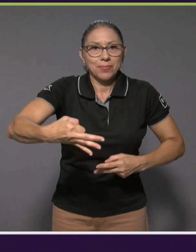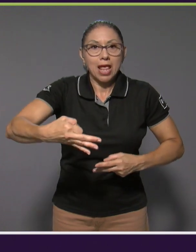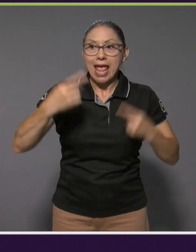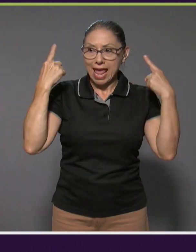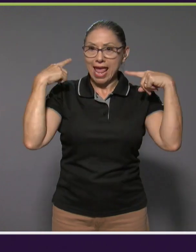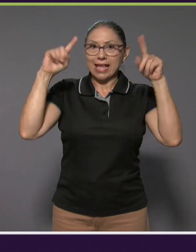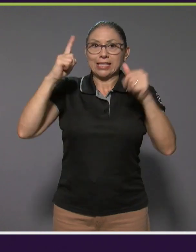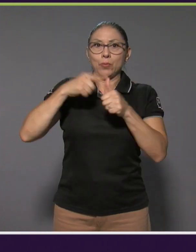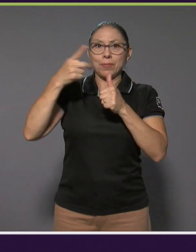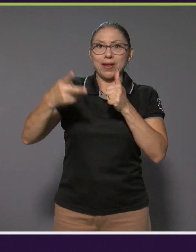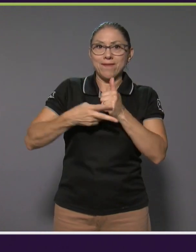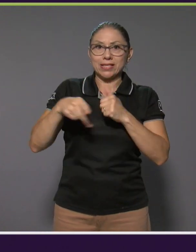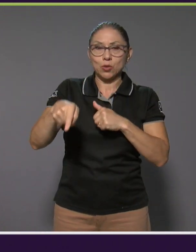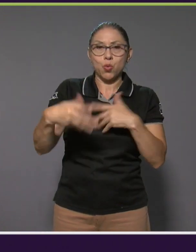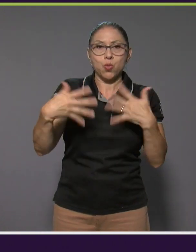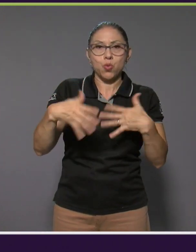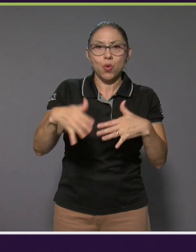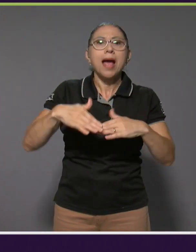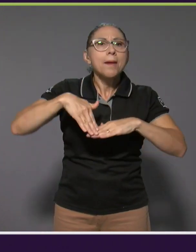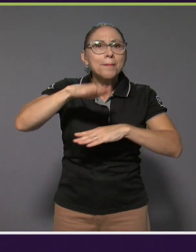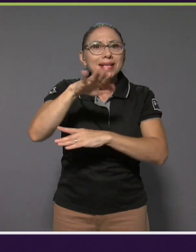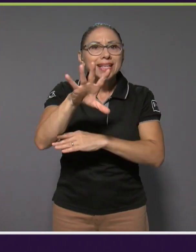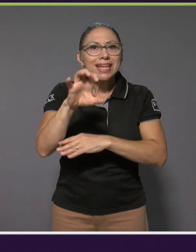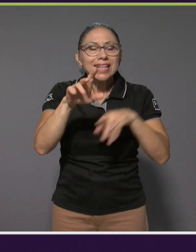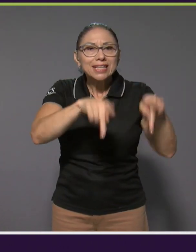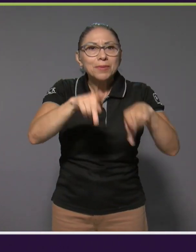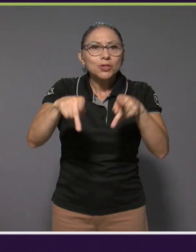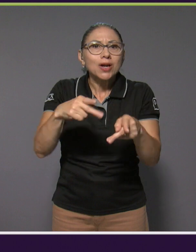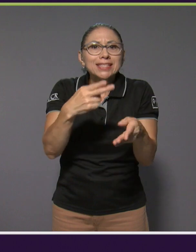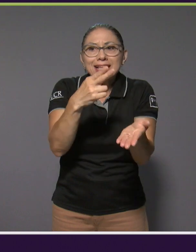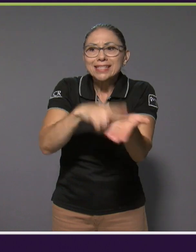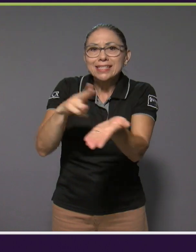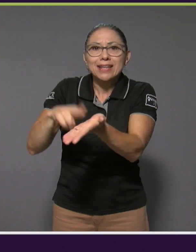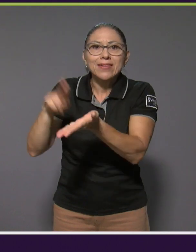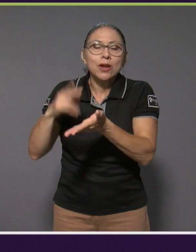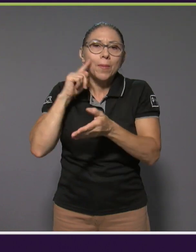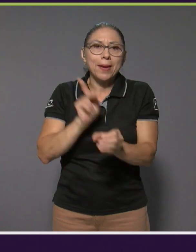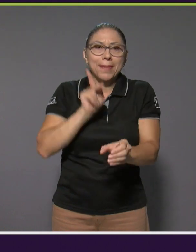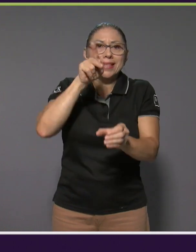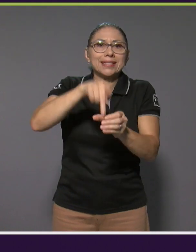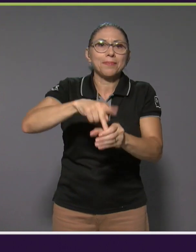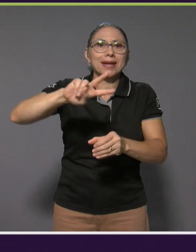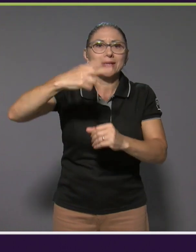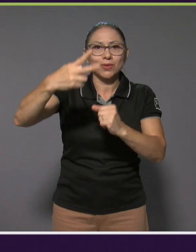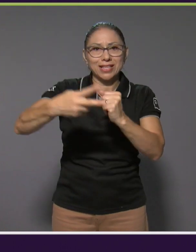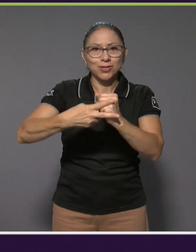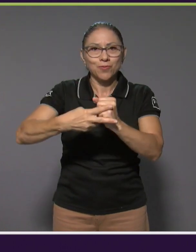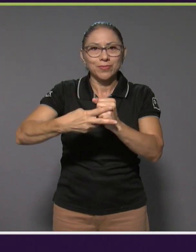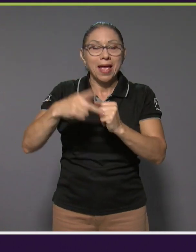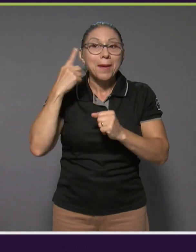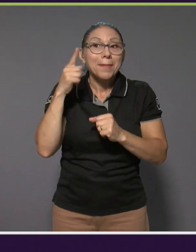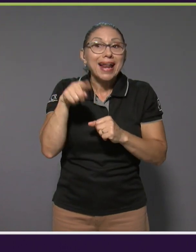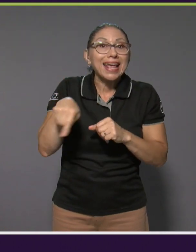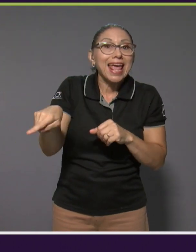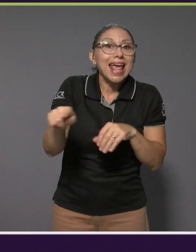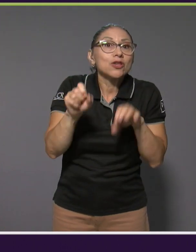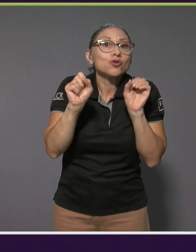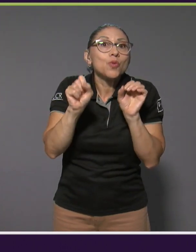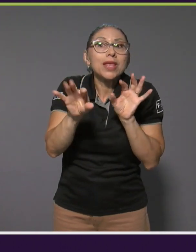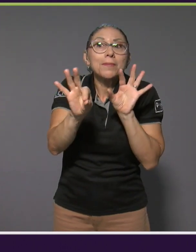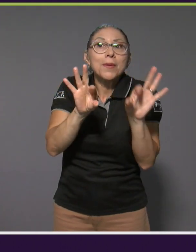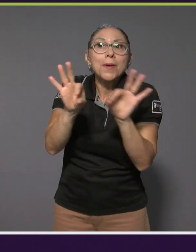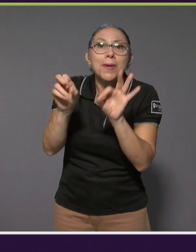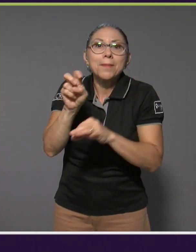proyecto, más de 500 personas se inscribieron para participar en la segunda edición, para optar a una de las 21